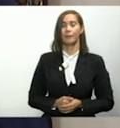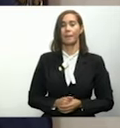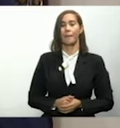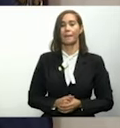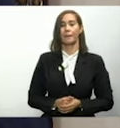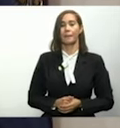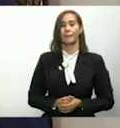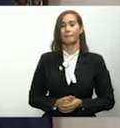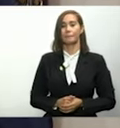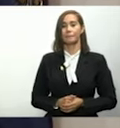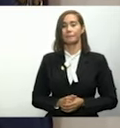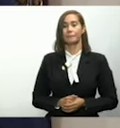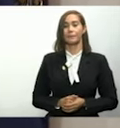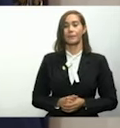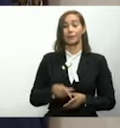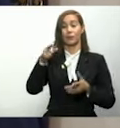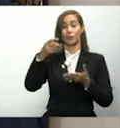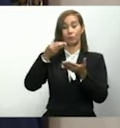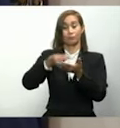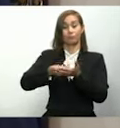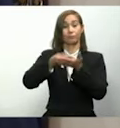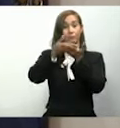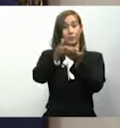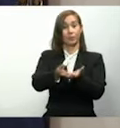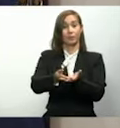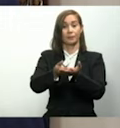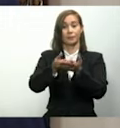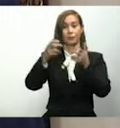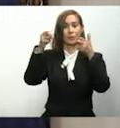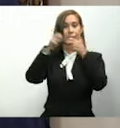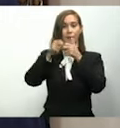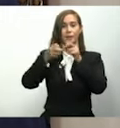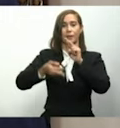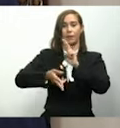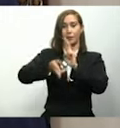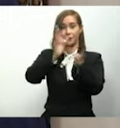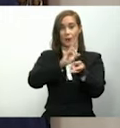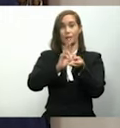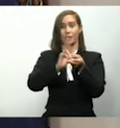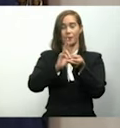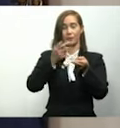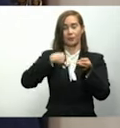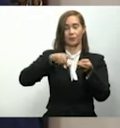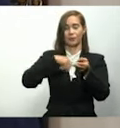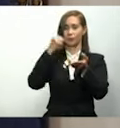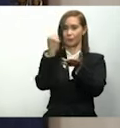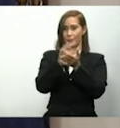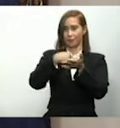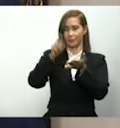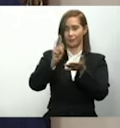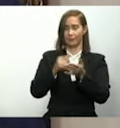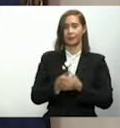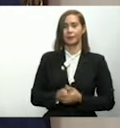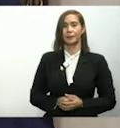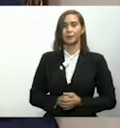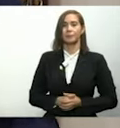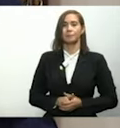pacto sobre los proyectos de energías renovables también que vamos a autorizar, Toñito.